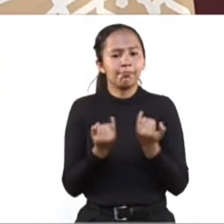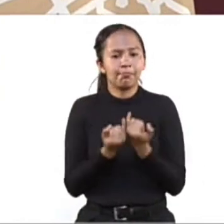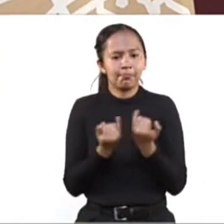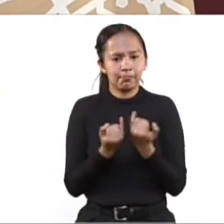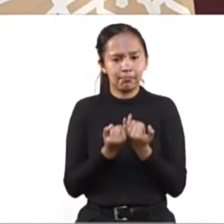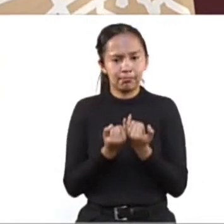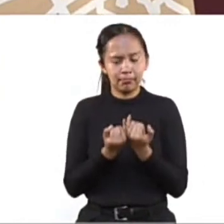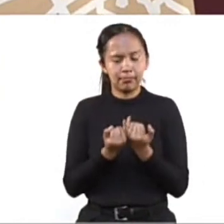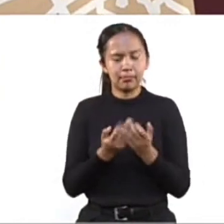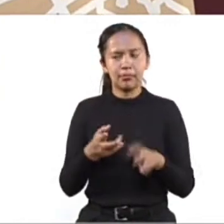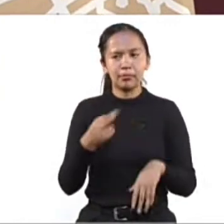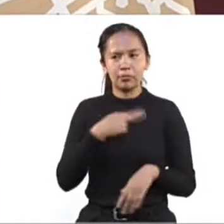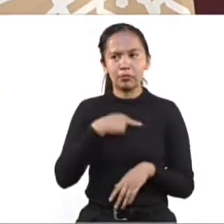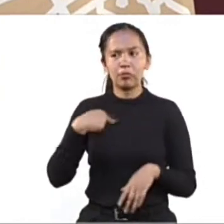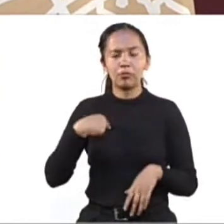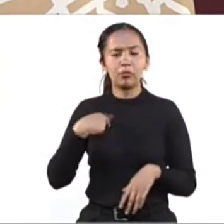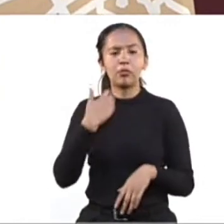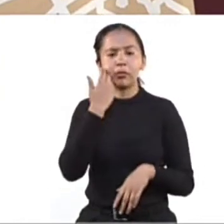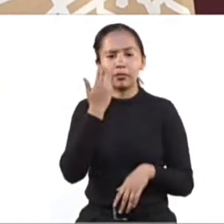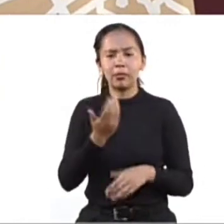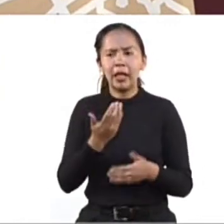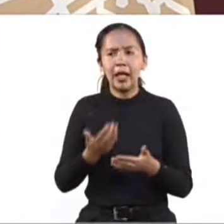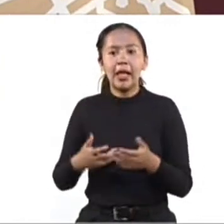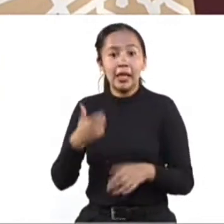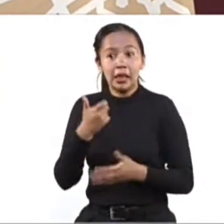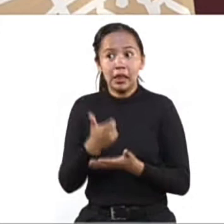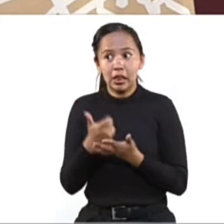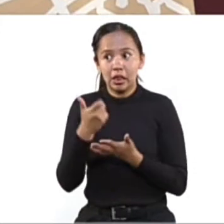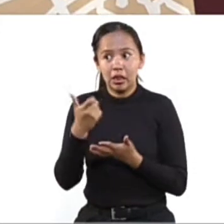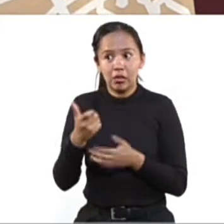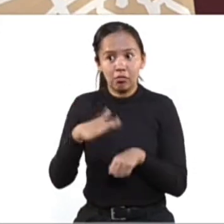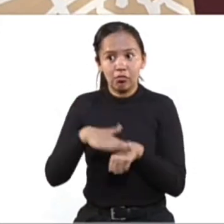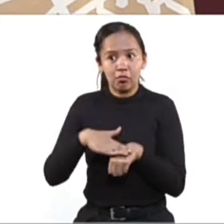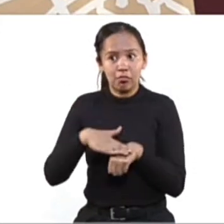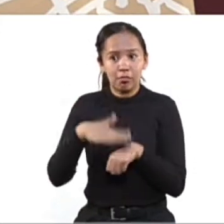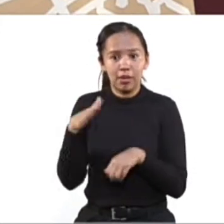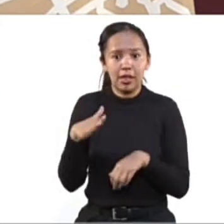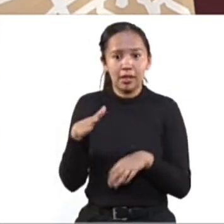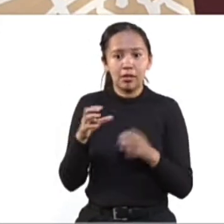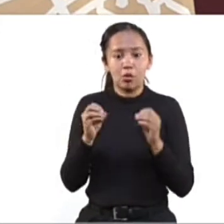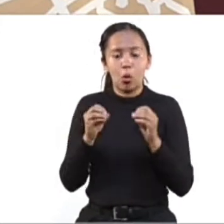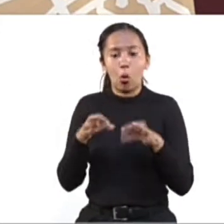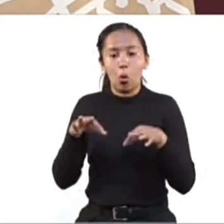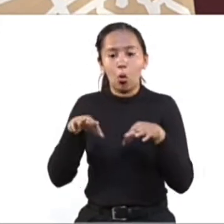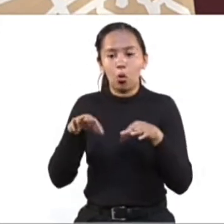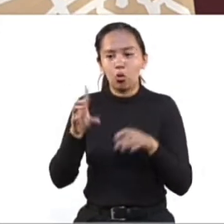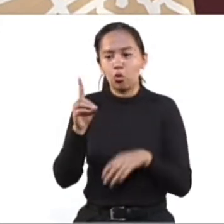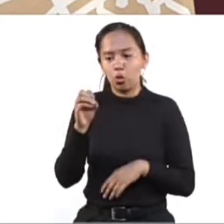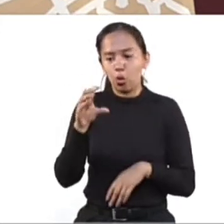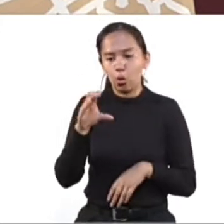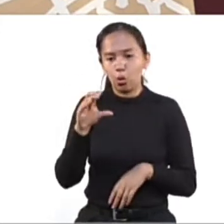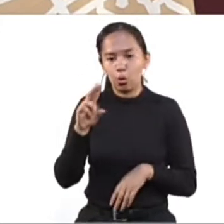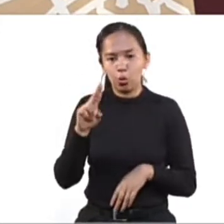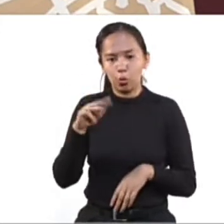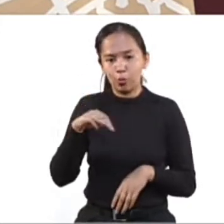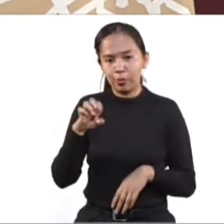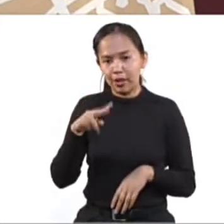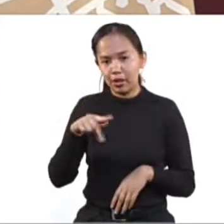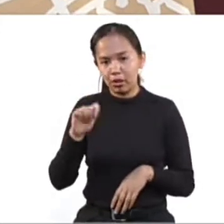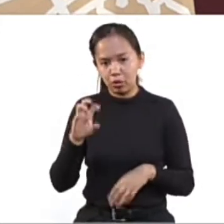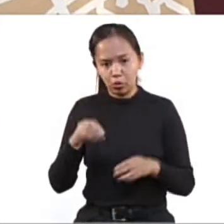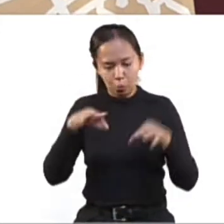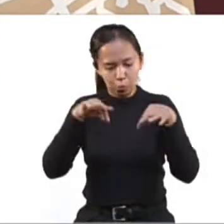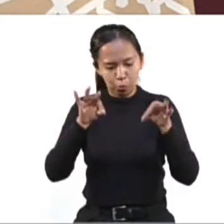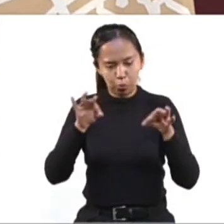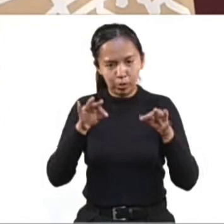garantizar que no se pida más de lo necesario, ¿no? Es decir, que una vez que llegas a la ventanilla, pues no te piden un documento que no, pues que no te deben de